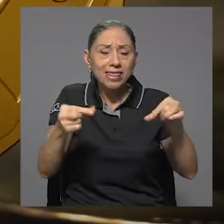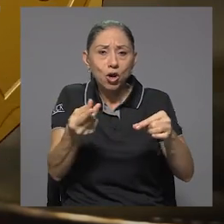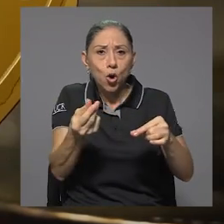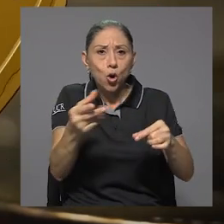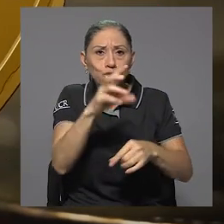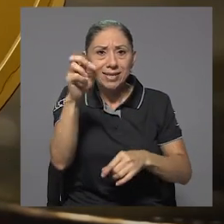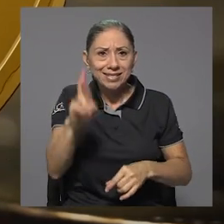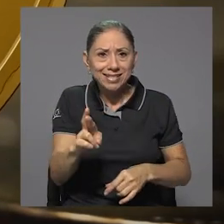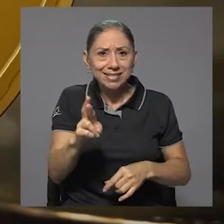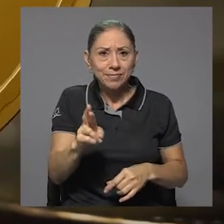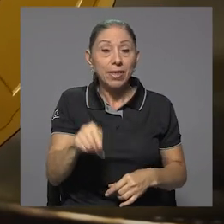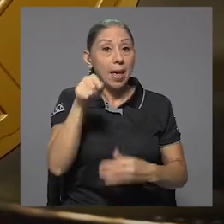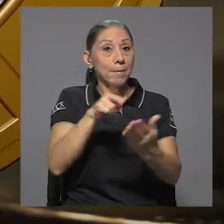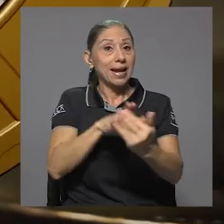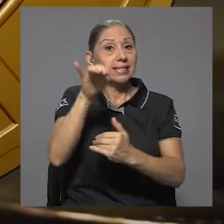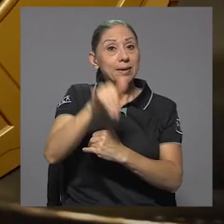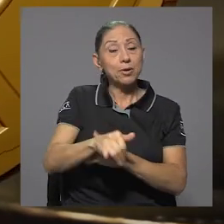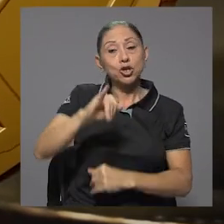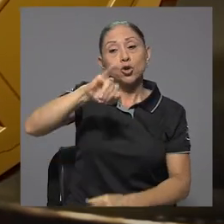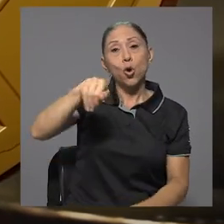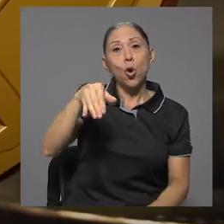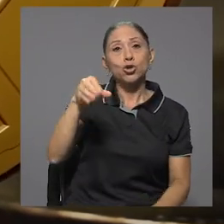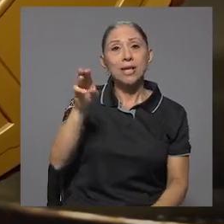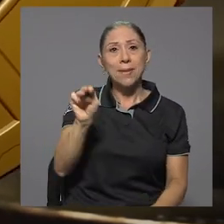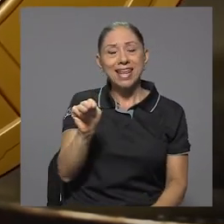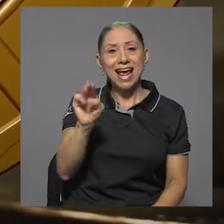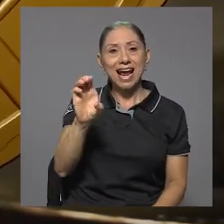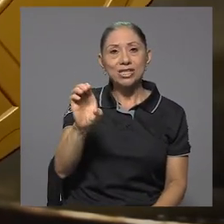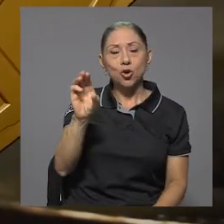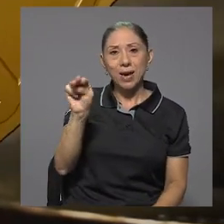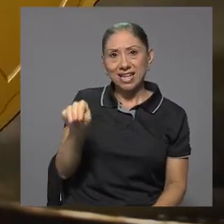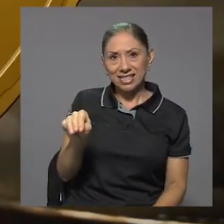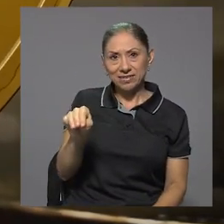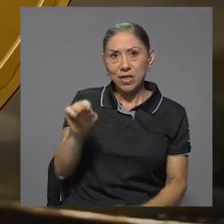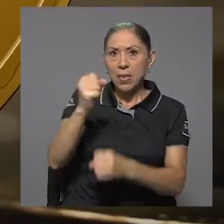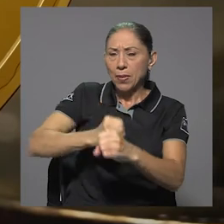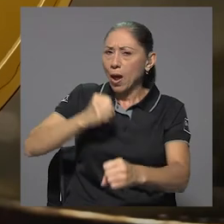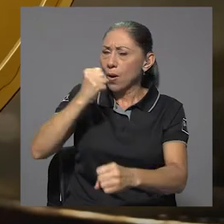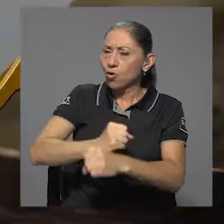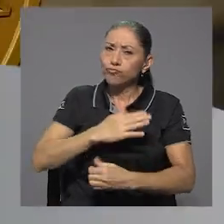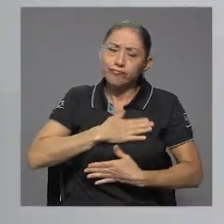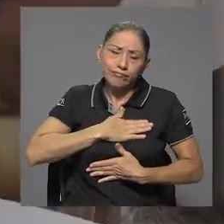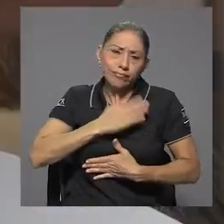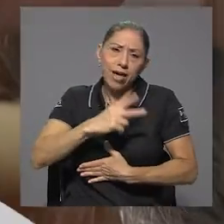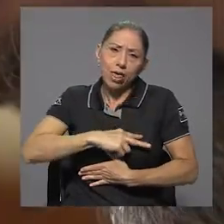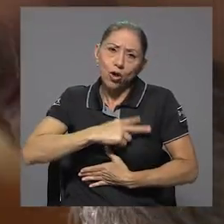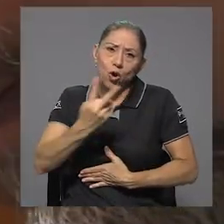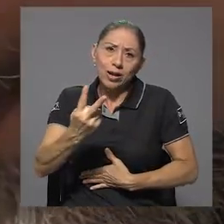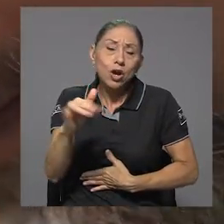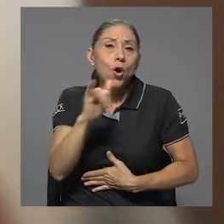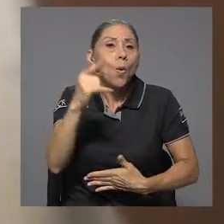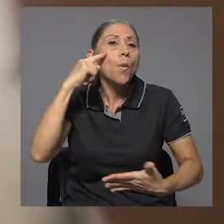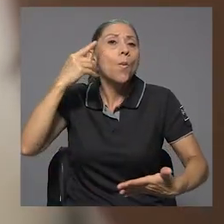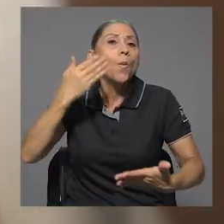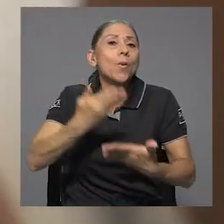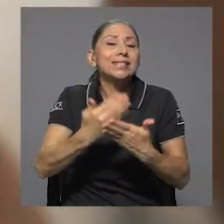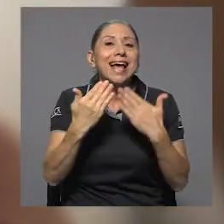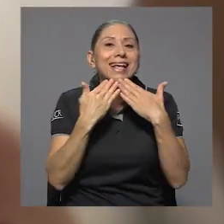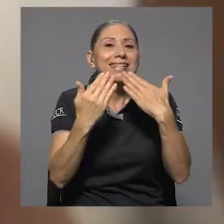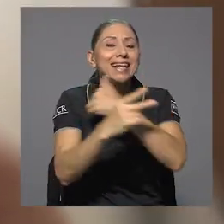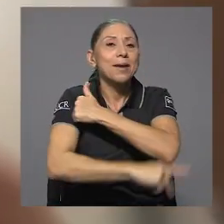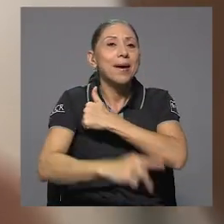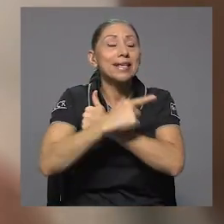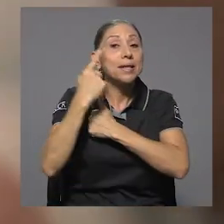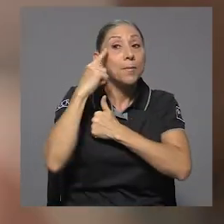Para este proyecto, José María Castro Madriz realizó su trabajo completamente ad honorem como muestra de agradecimiento a el país por la